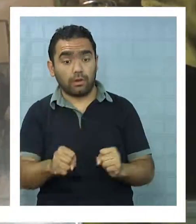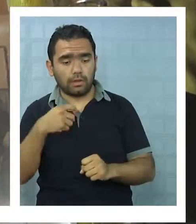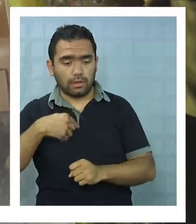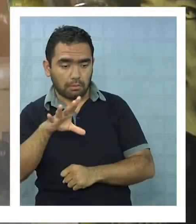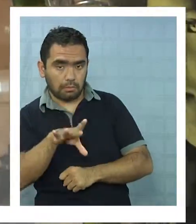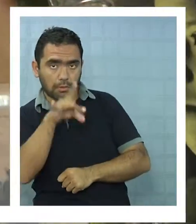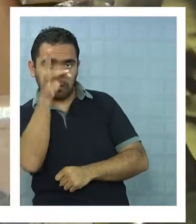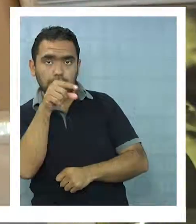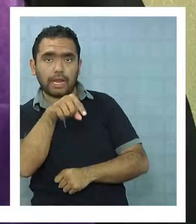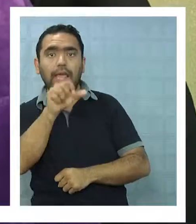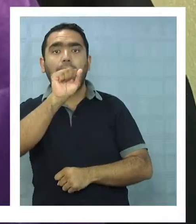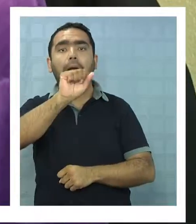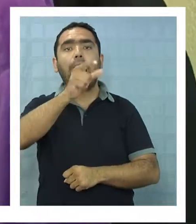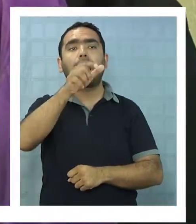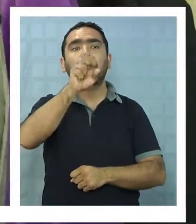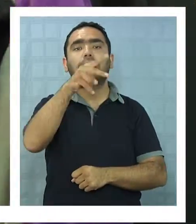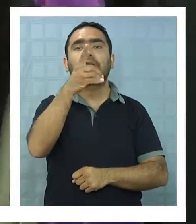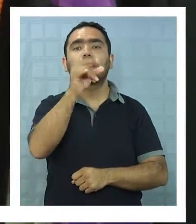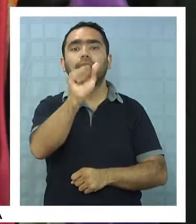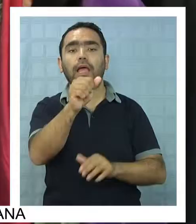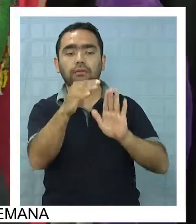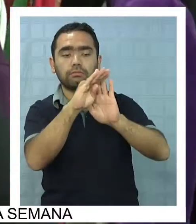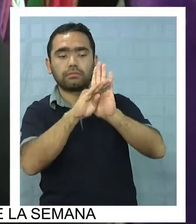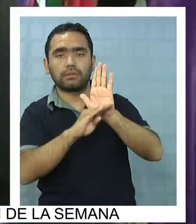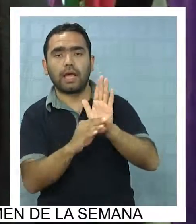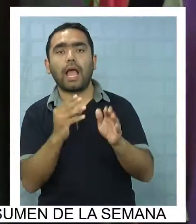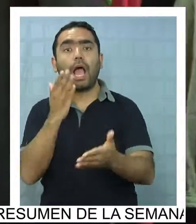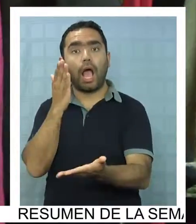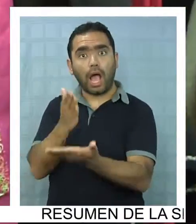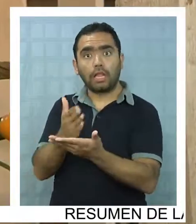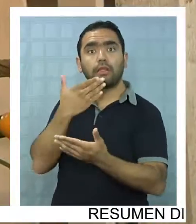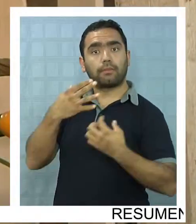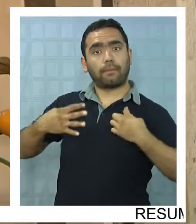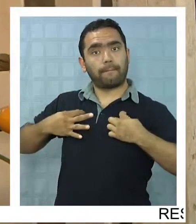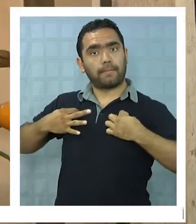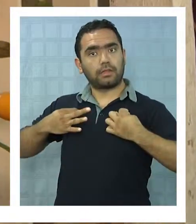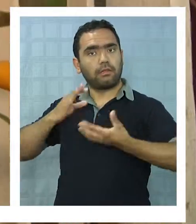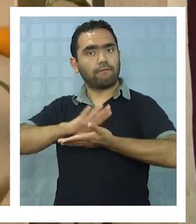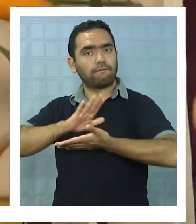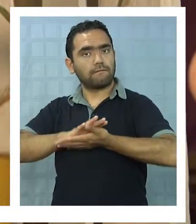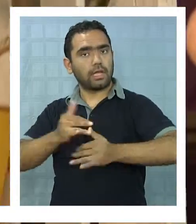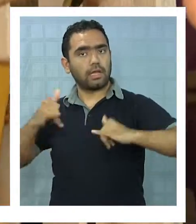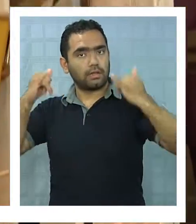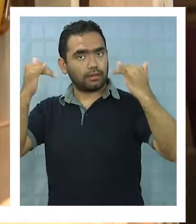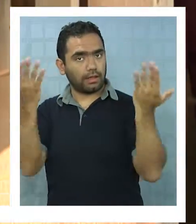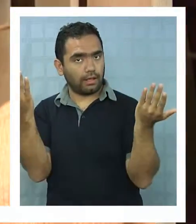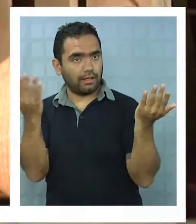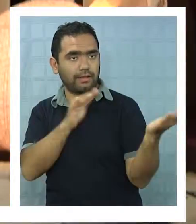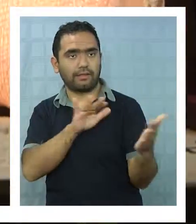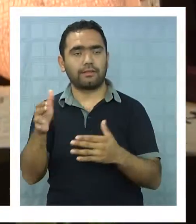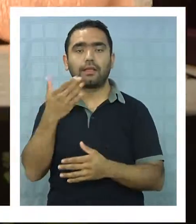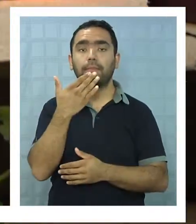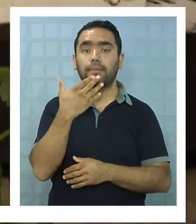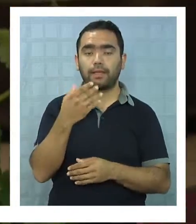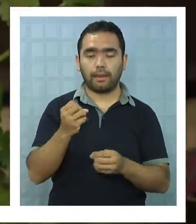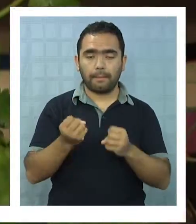vestido de fiesta, entre muchos otros productos como plantas y alimentos. Exponer algunos